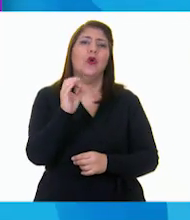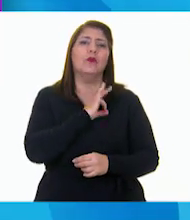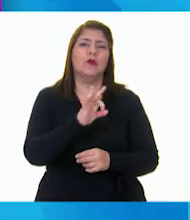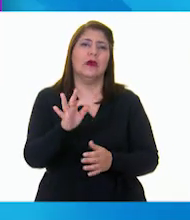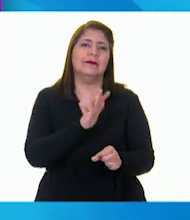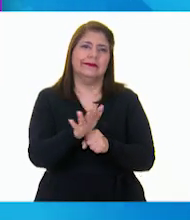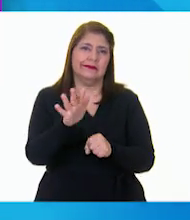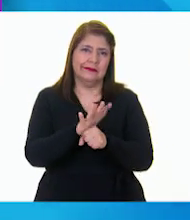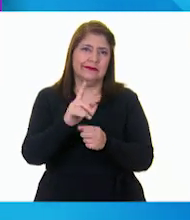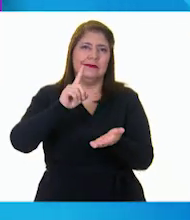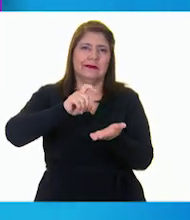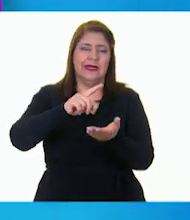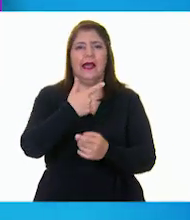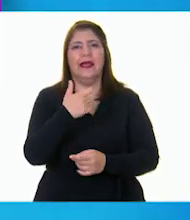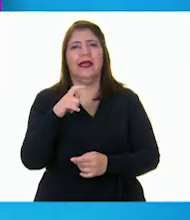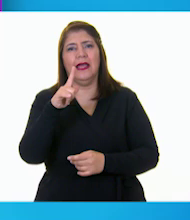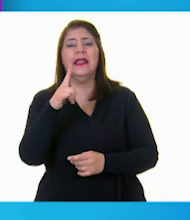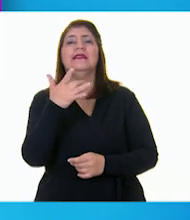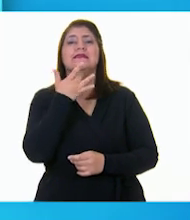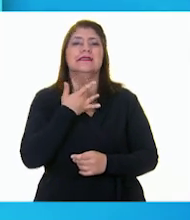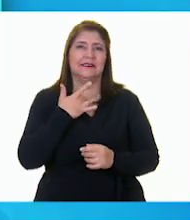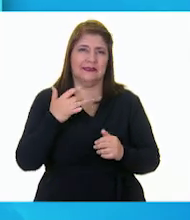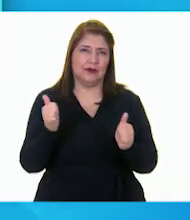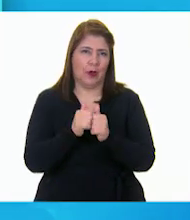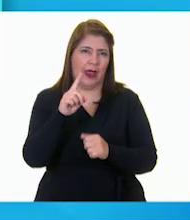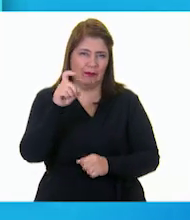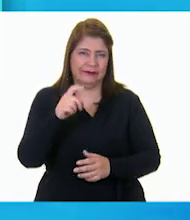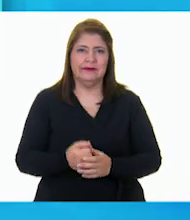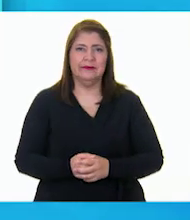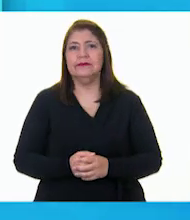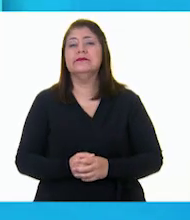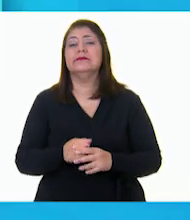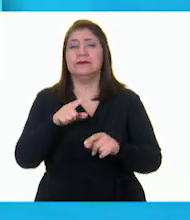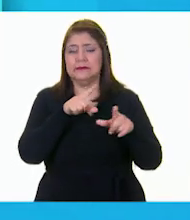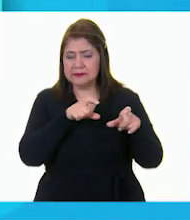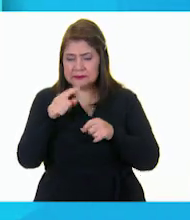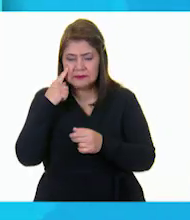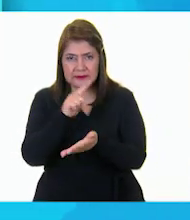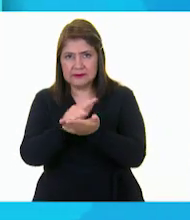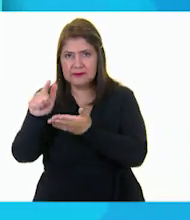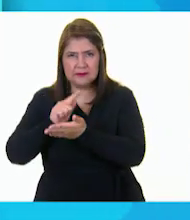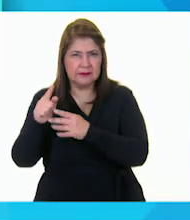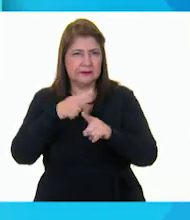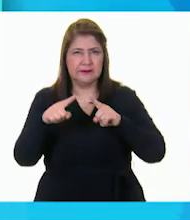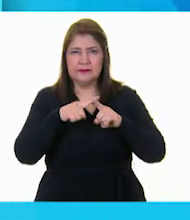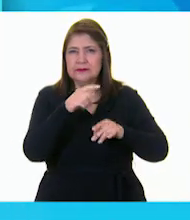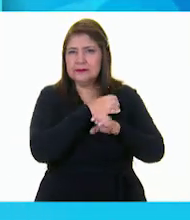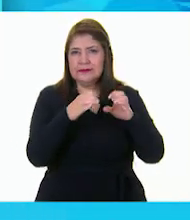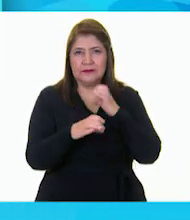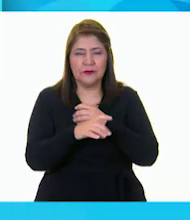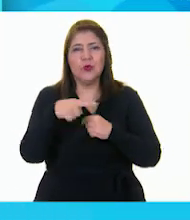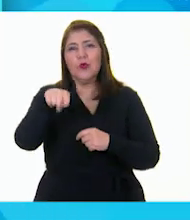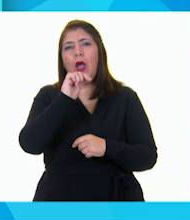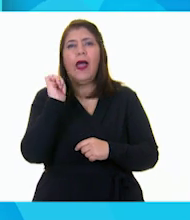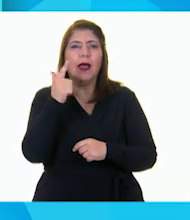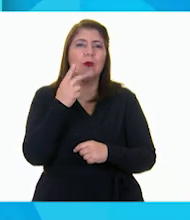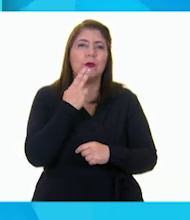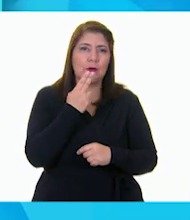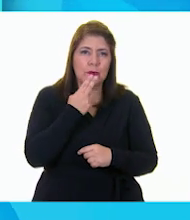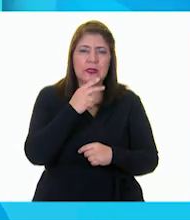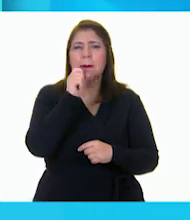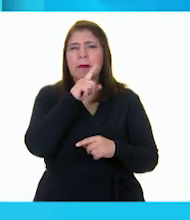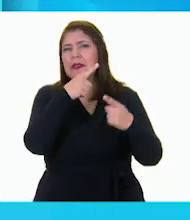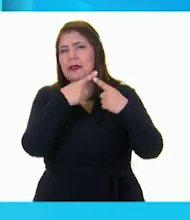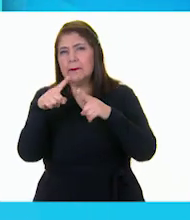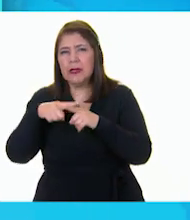desinfectante a base de agua y alcohol. Desinfecta las superficies de los objetos que más utilizas. También las